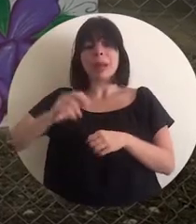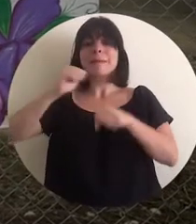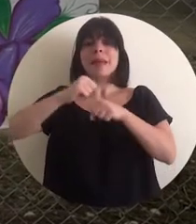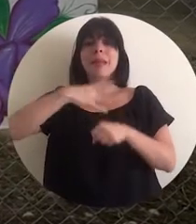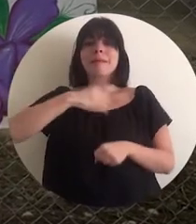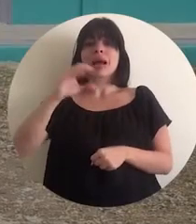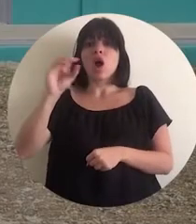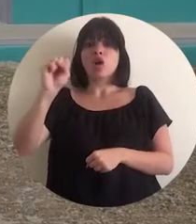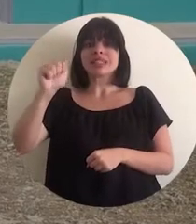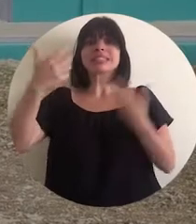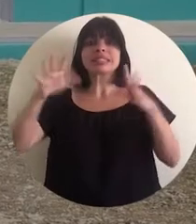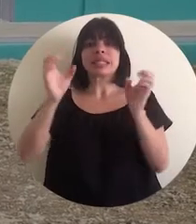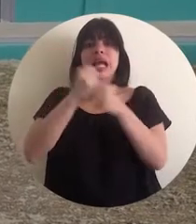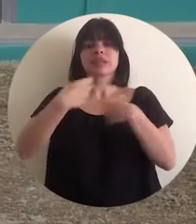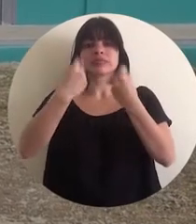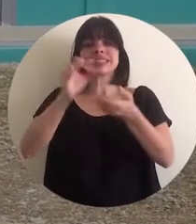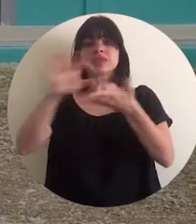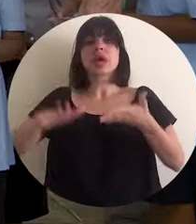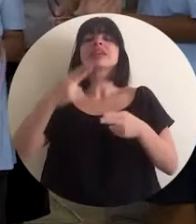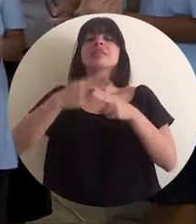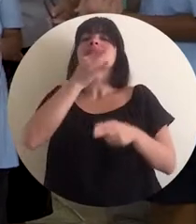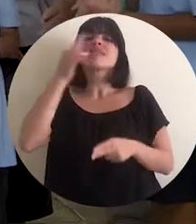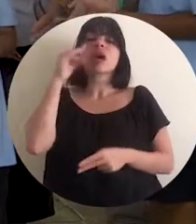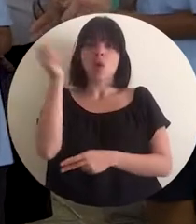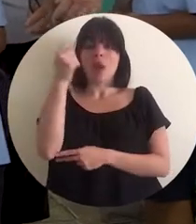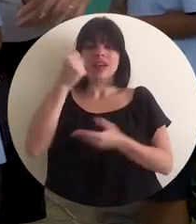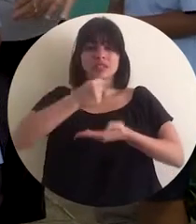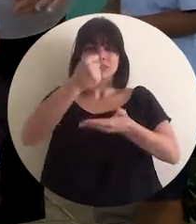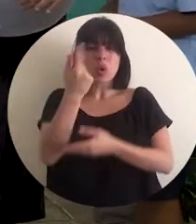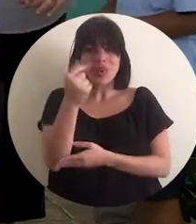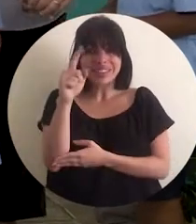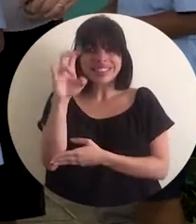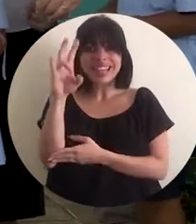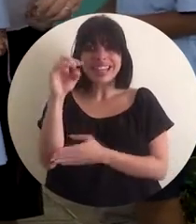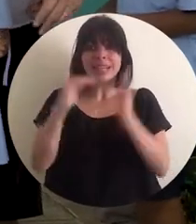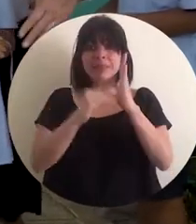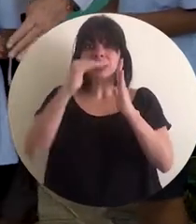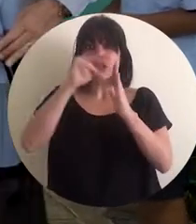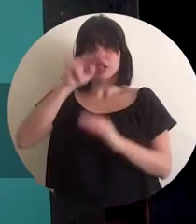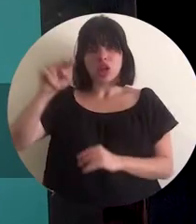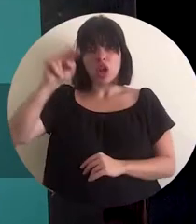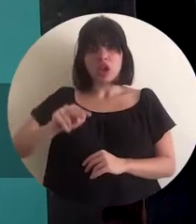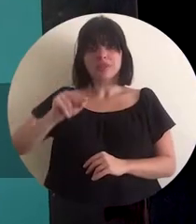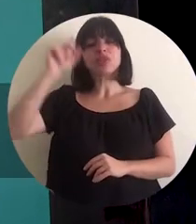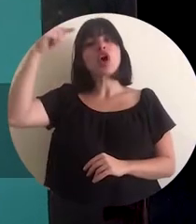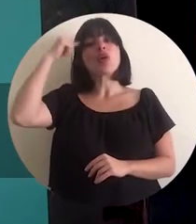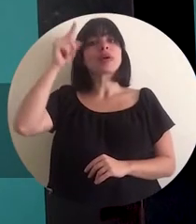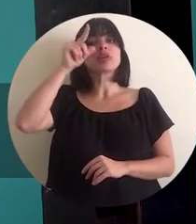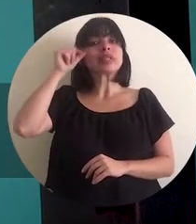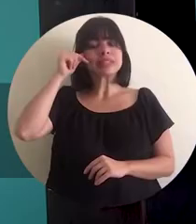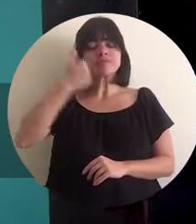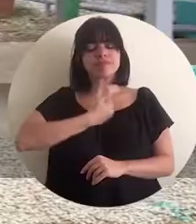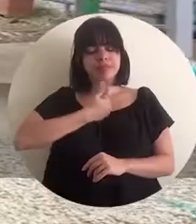¡Suscríbete al canal! Hacimos la entrega de la escuela Finca Guanacaste con una inversión de 170 millones de colones. El gobierno Solís